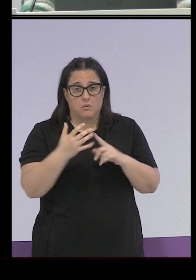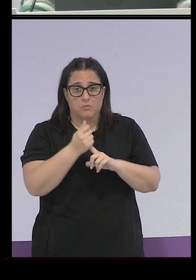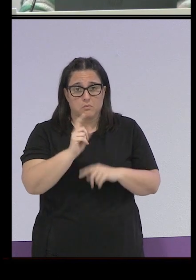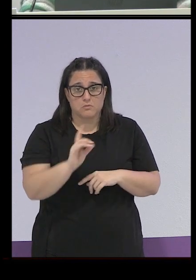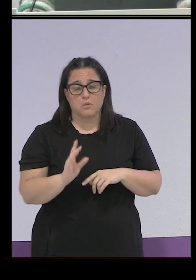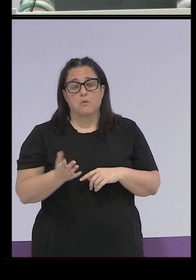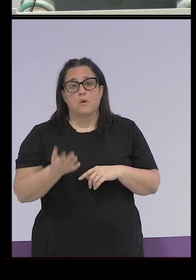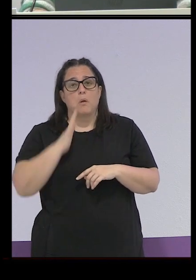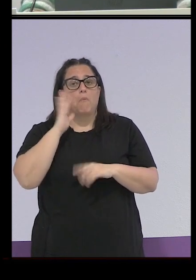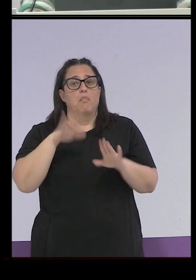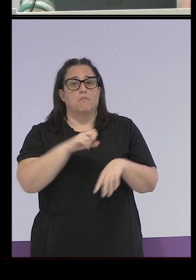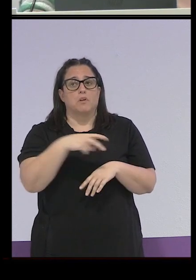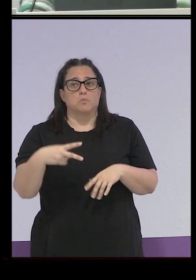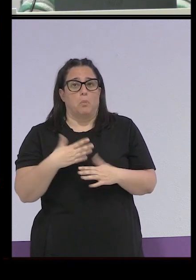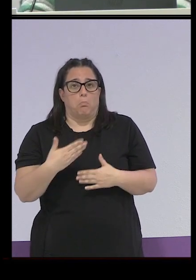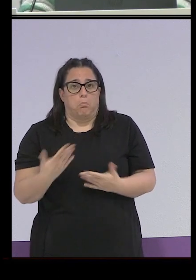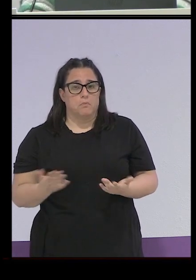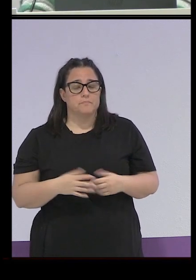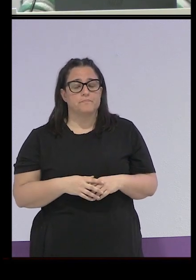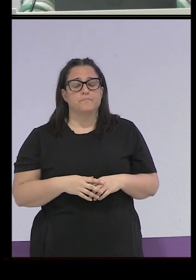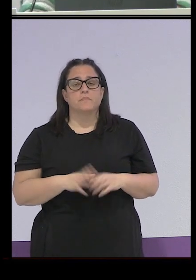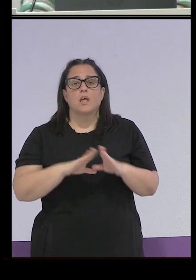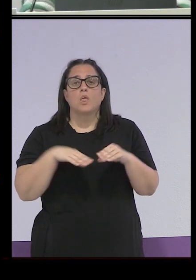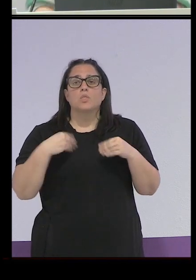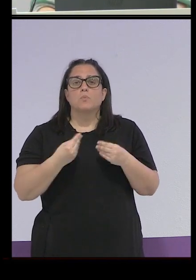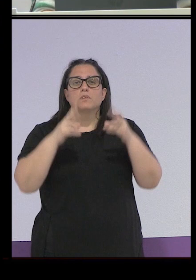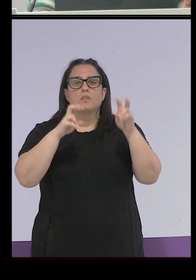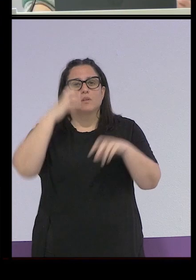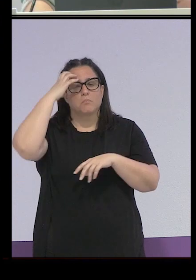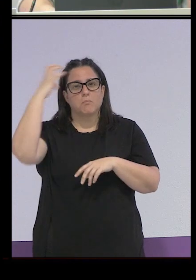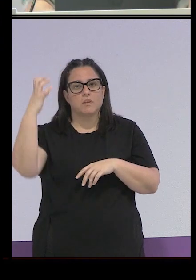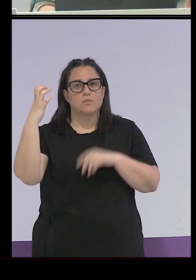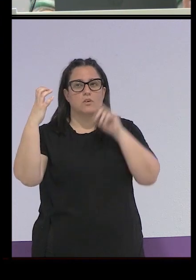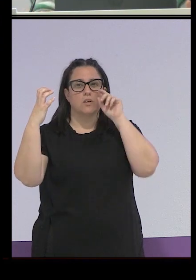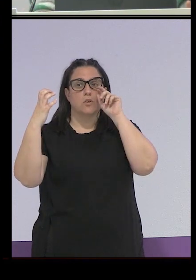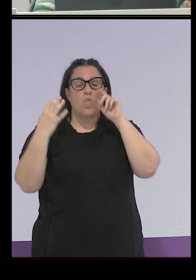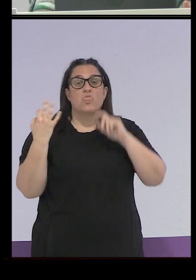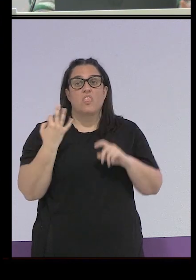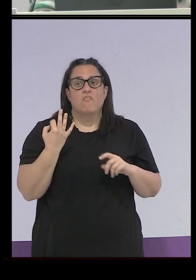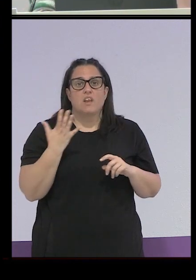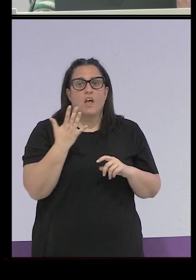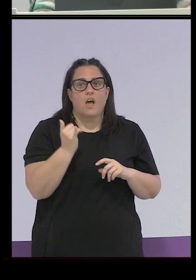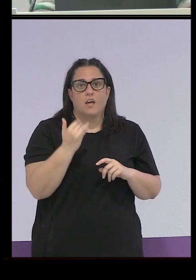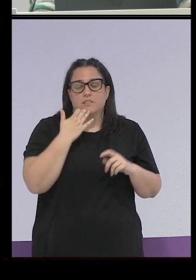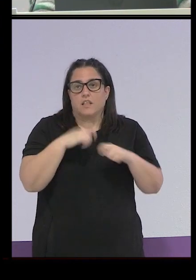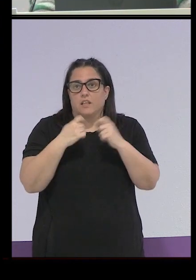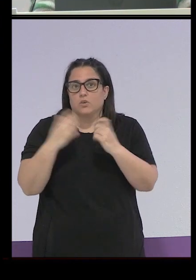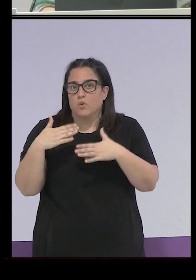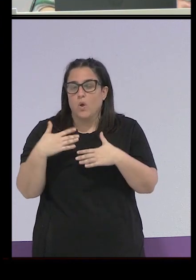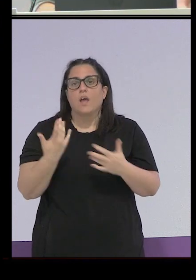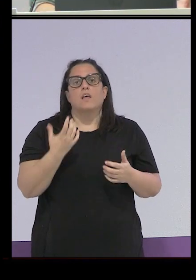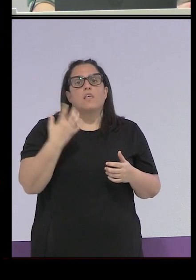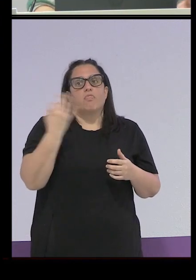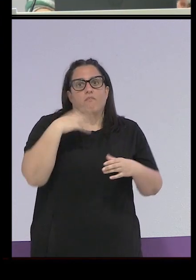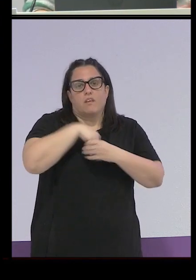parece que que llegó a ningún sitio gran parte de la documentación sobre el patronato debería estar si no la han destruido en manos de las